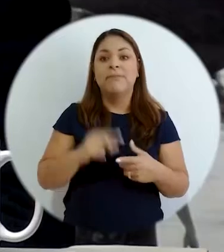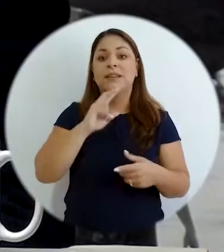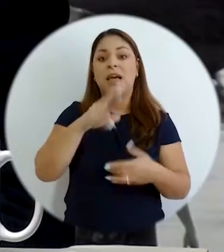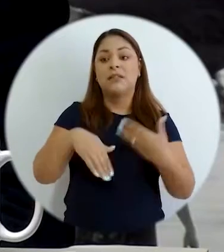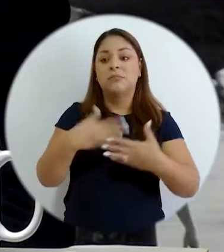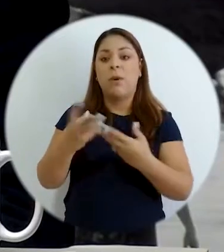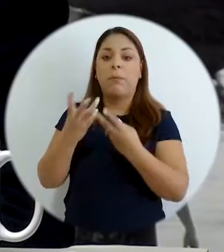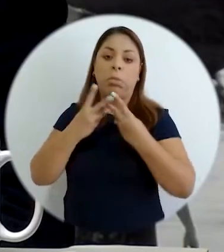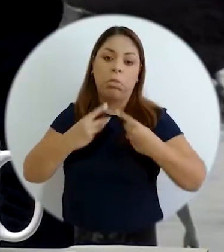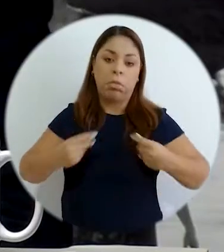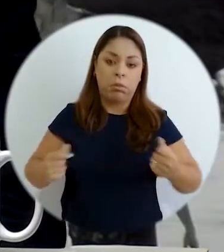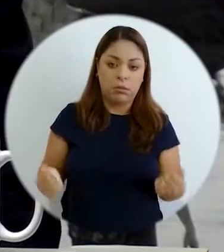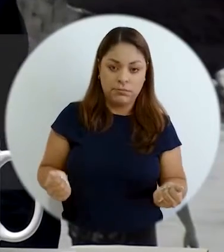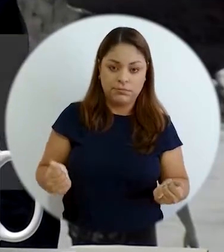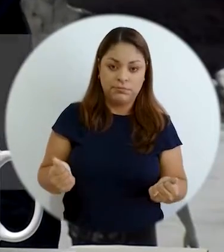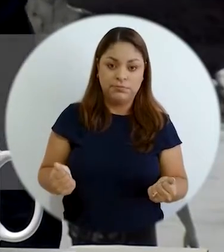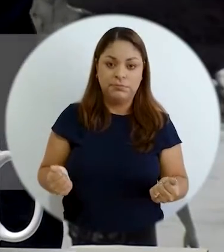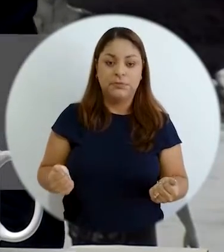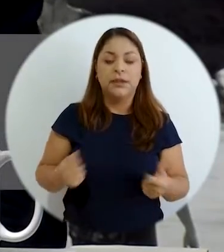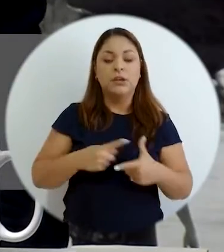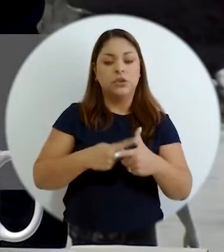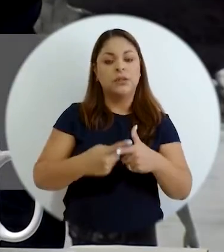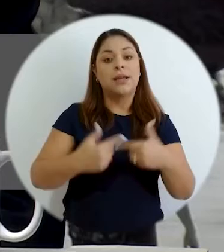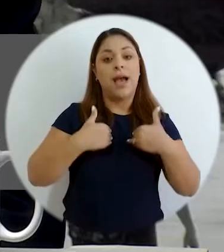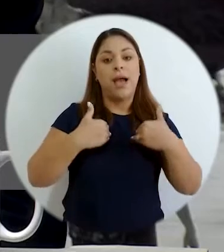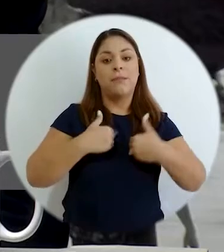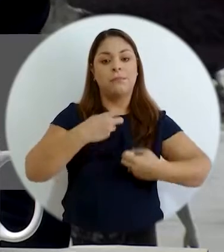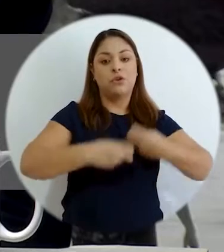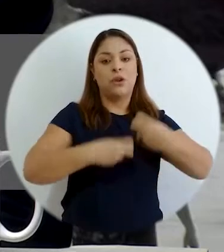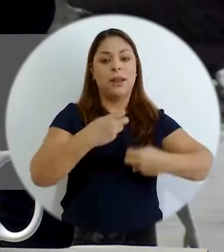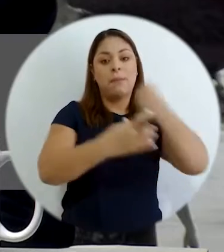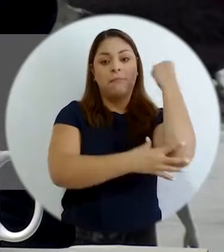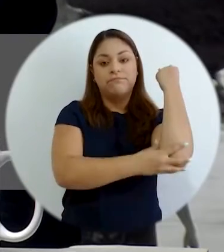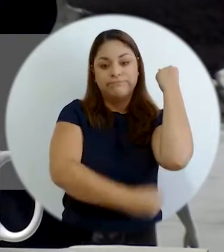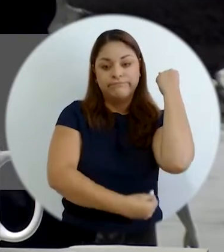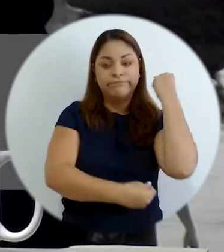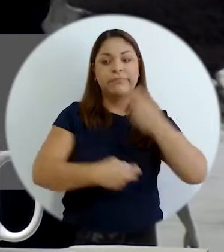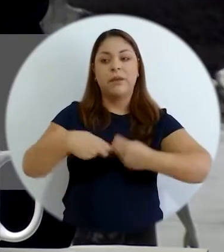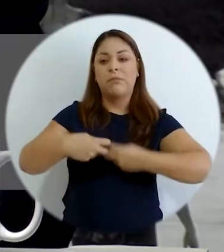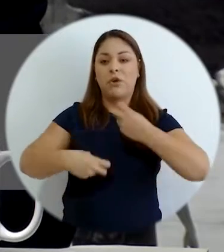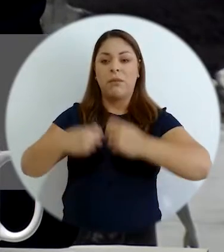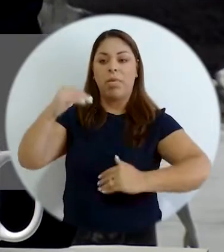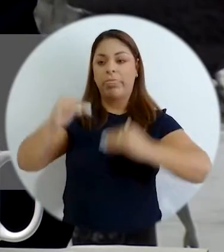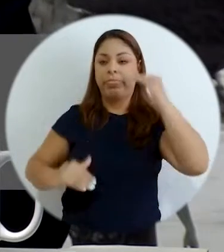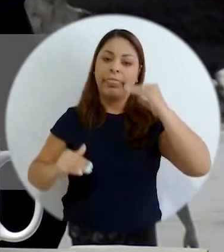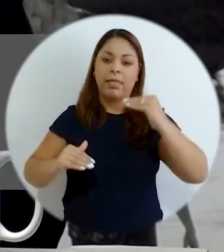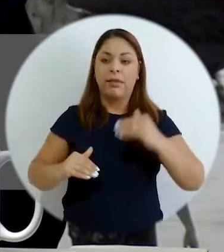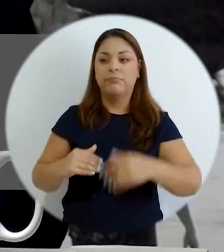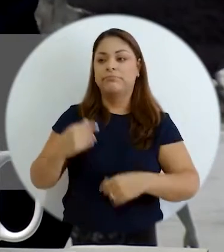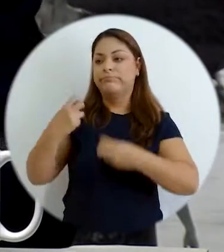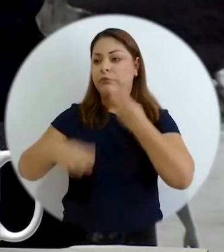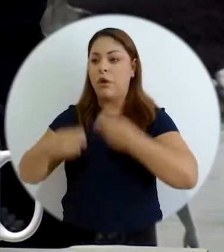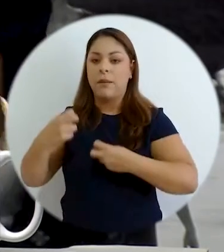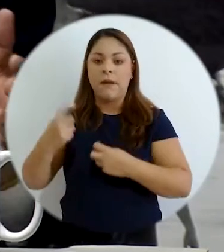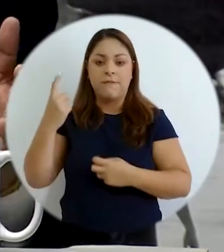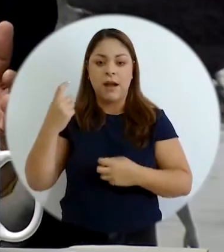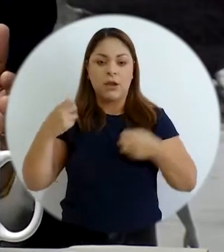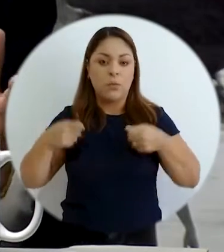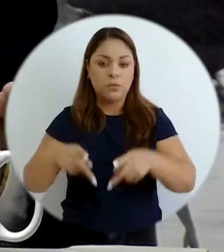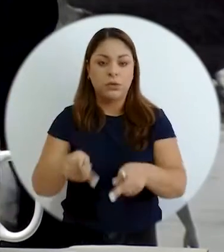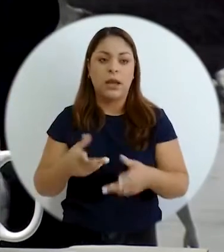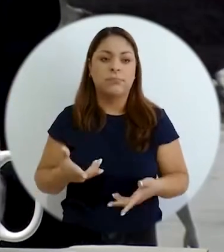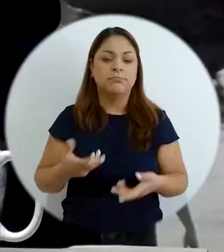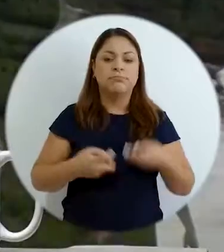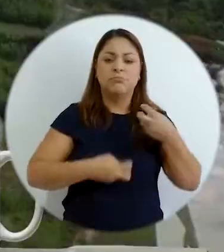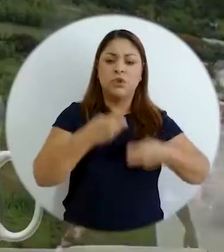final terminan, Maribel, atomizadas. entonces encontramos un problema de pobreza, un problema de desigualdad, un problema de falta de